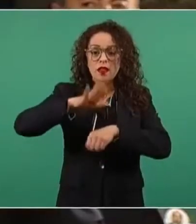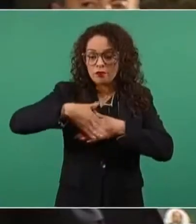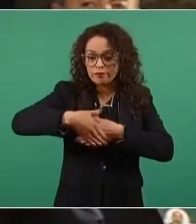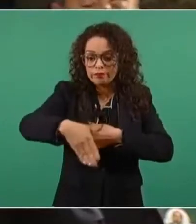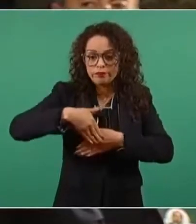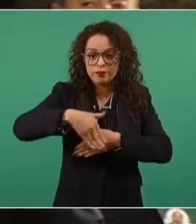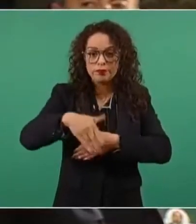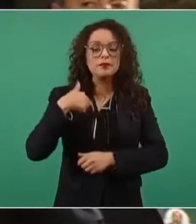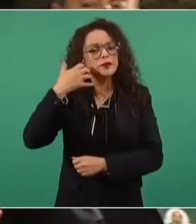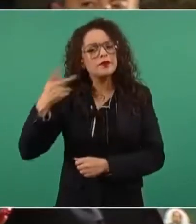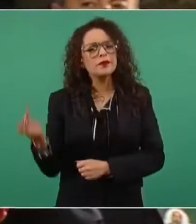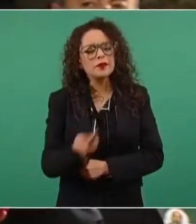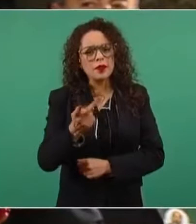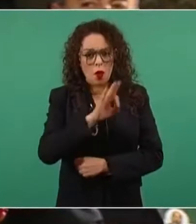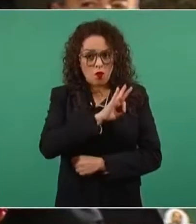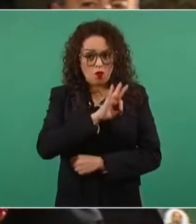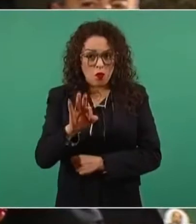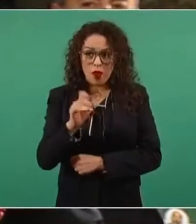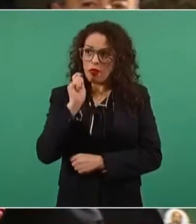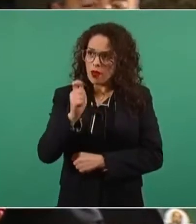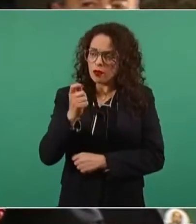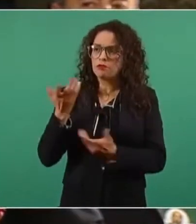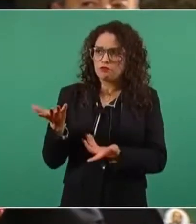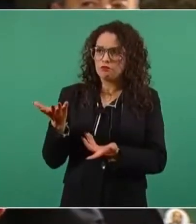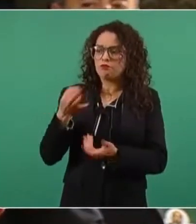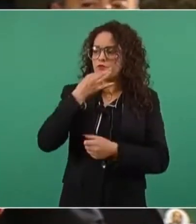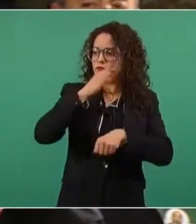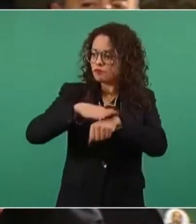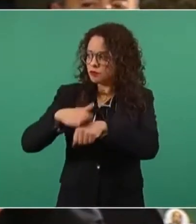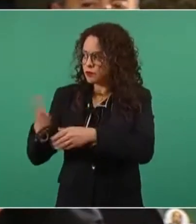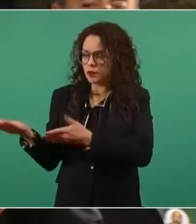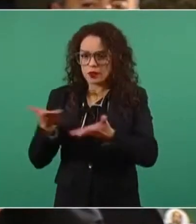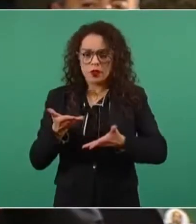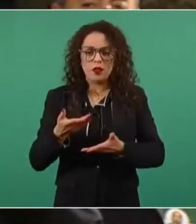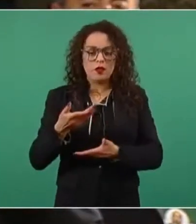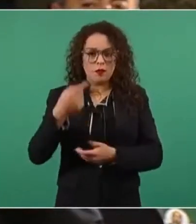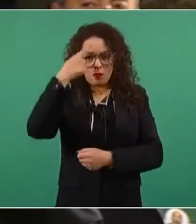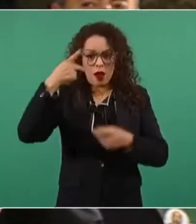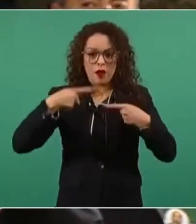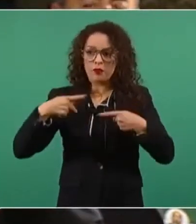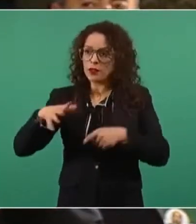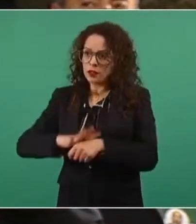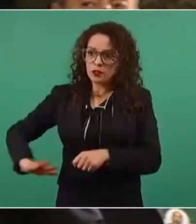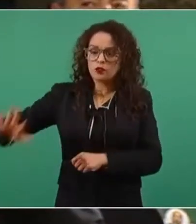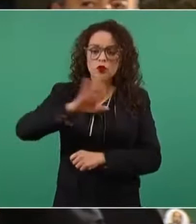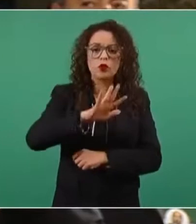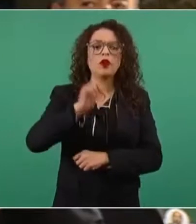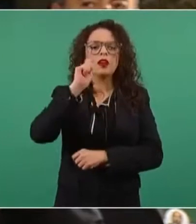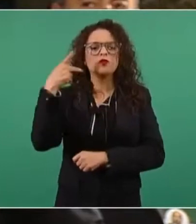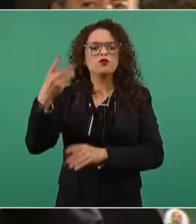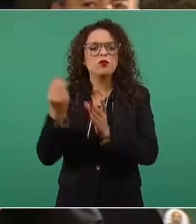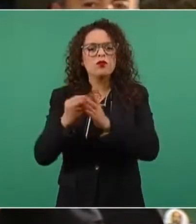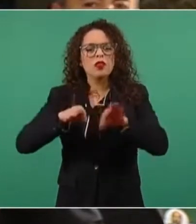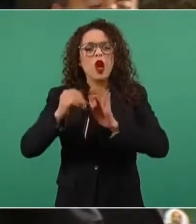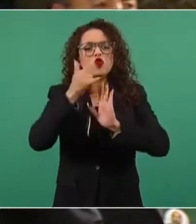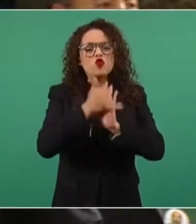La pregunta es, ¿se puede convocar y recordar desde este espacio e invitar a youtubers y a medios convencionales